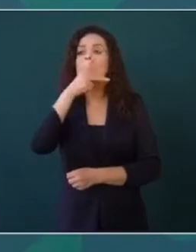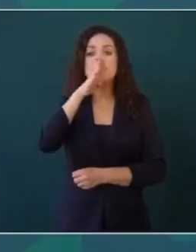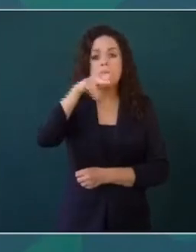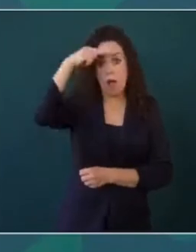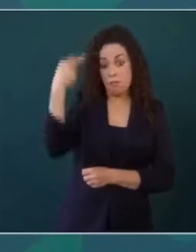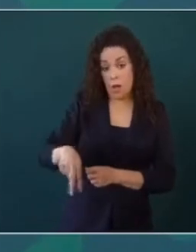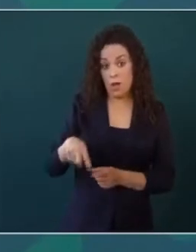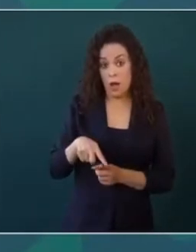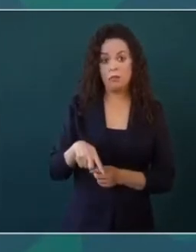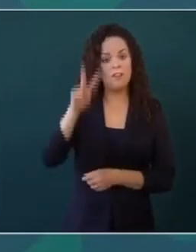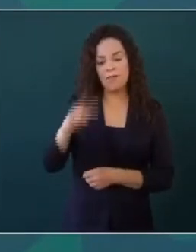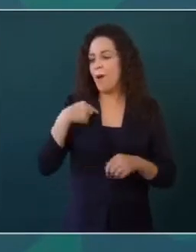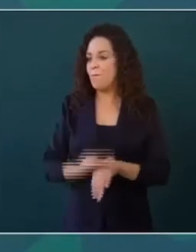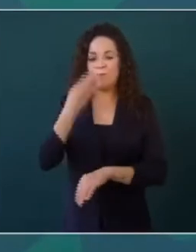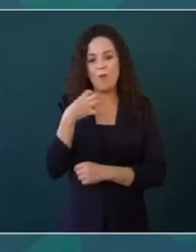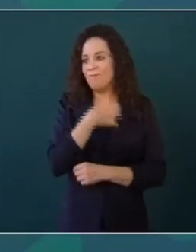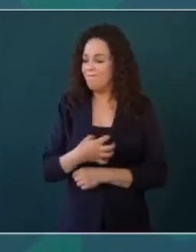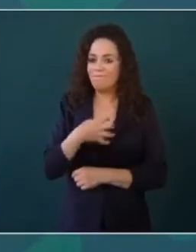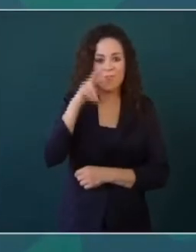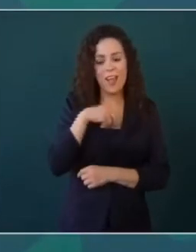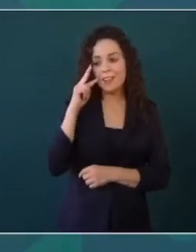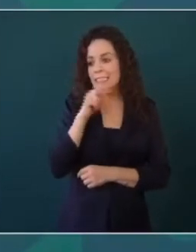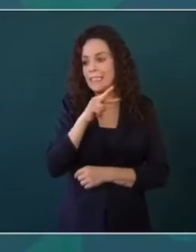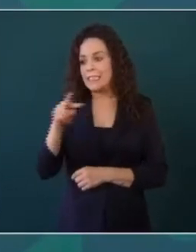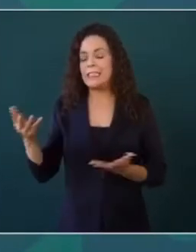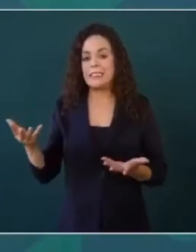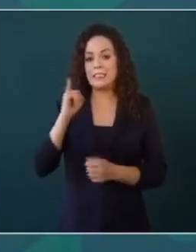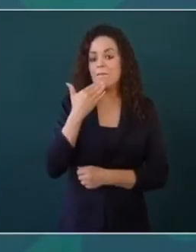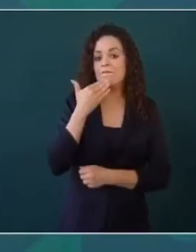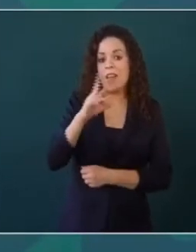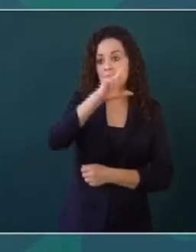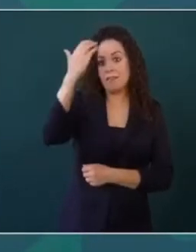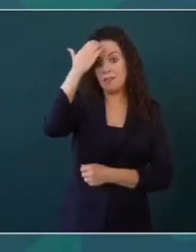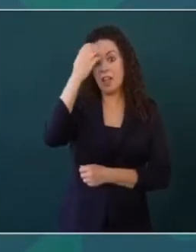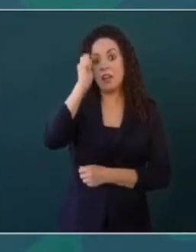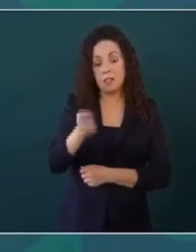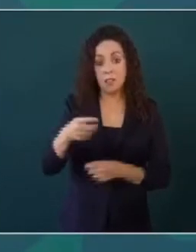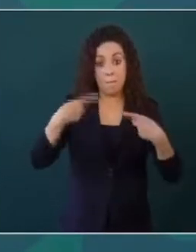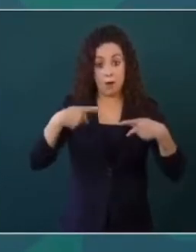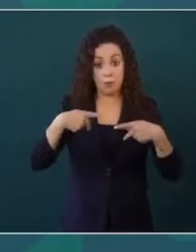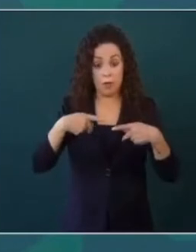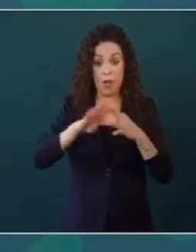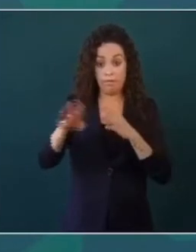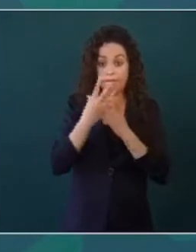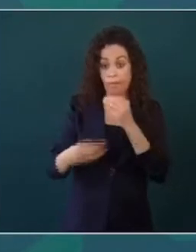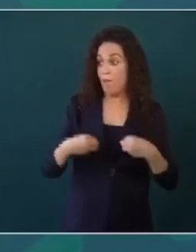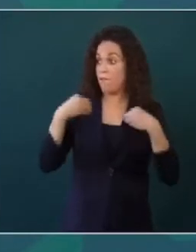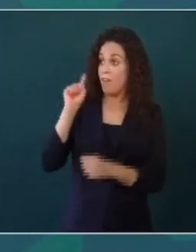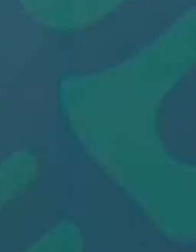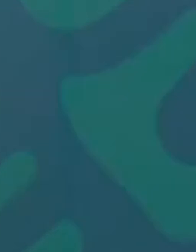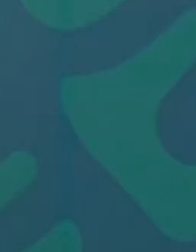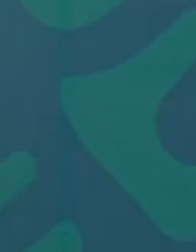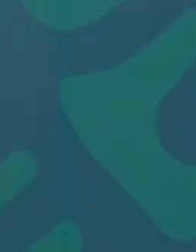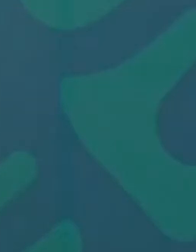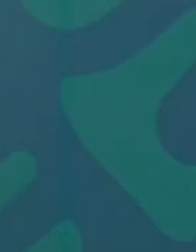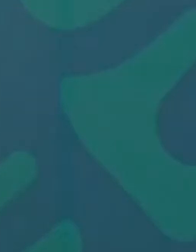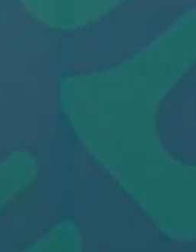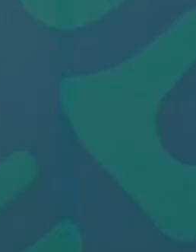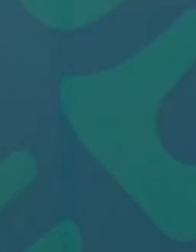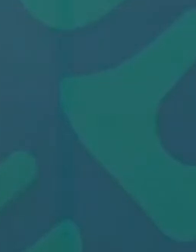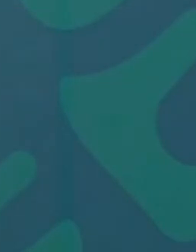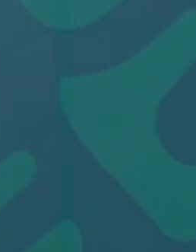gusto. Y también me dio mucho gusto que él reconociera la aportación de nuestros paisanos migrantes al desarrollo de esa gran nación.